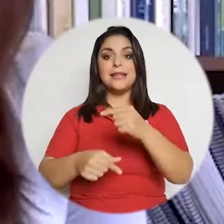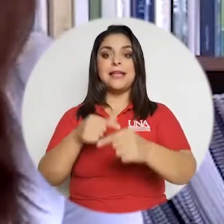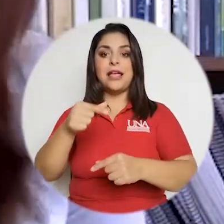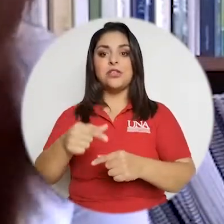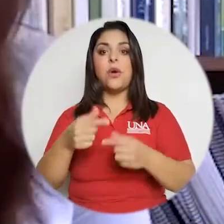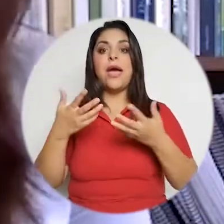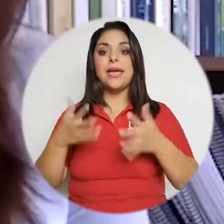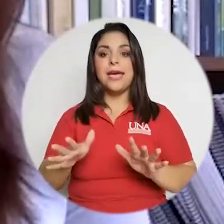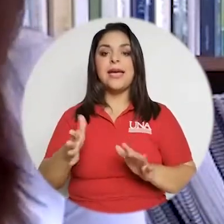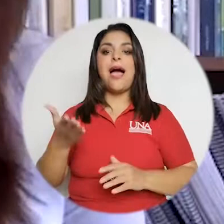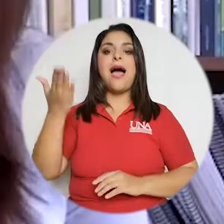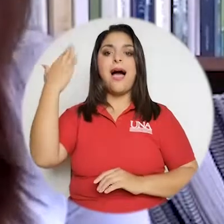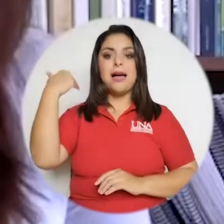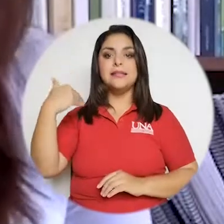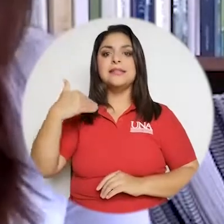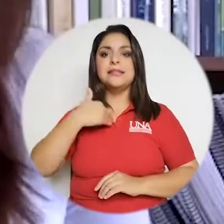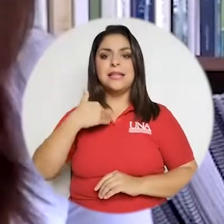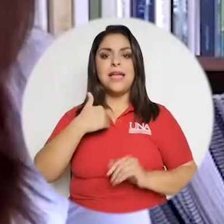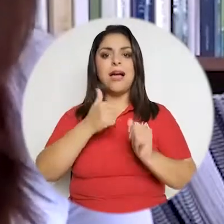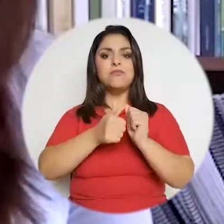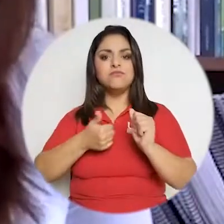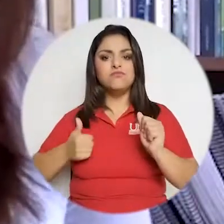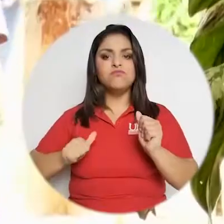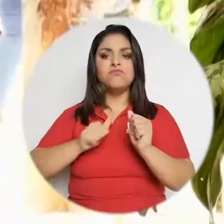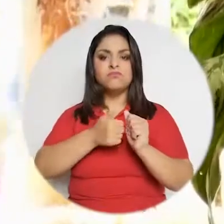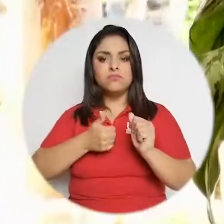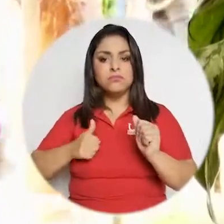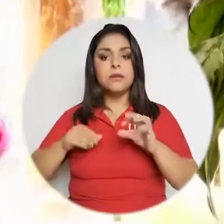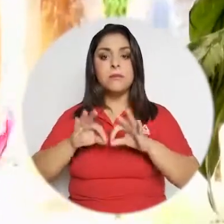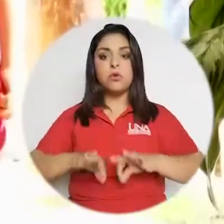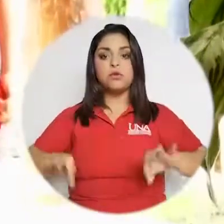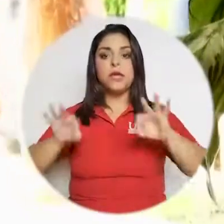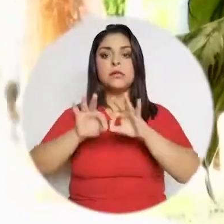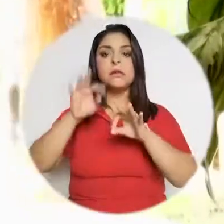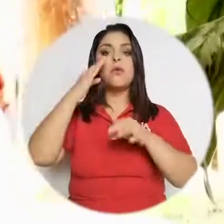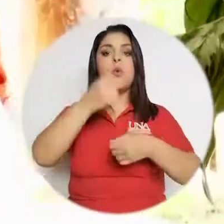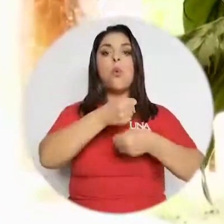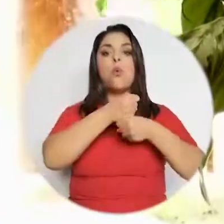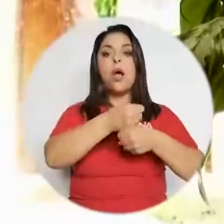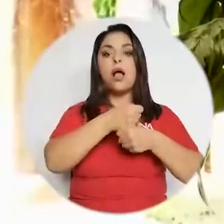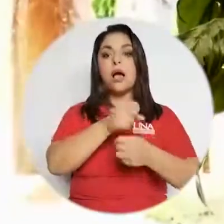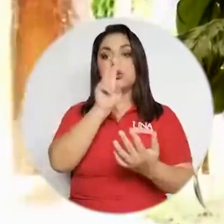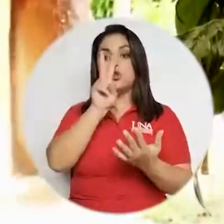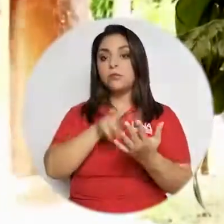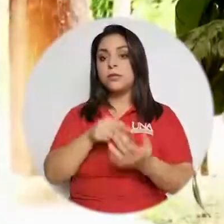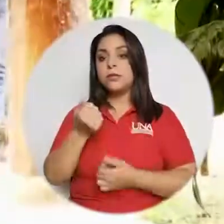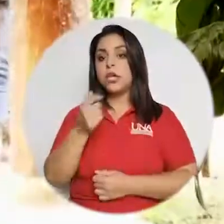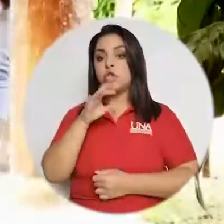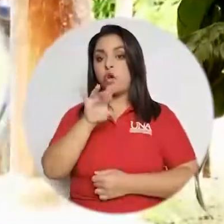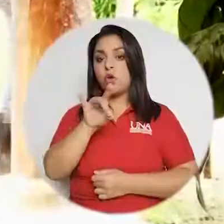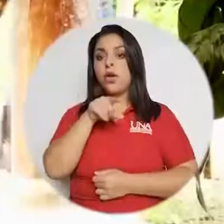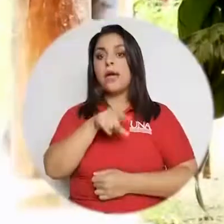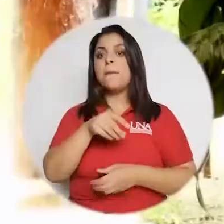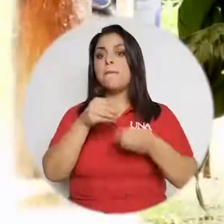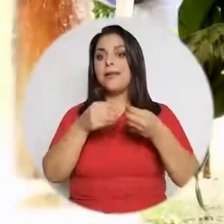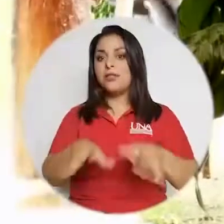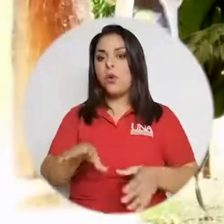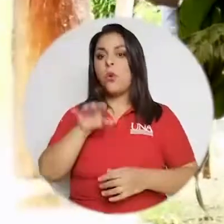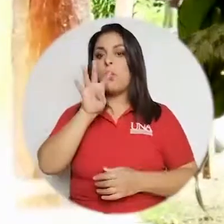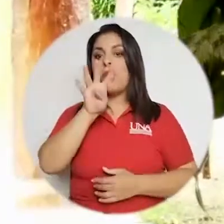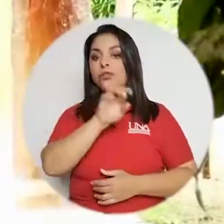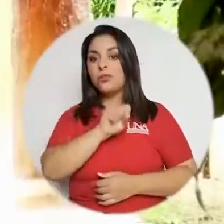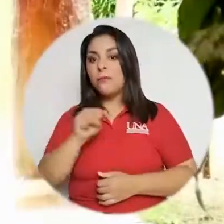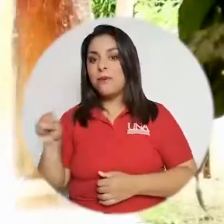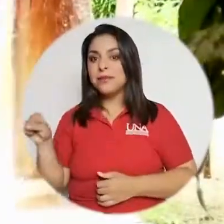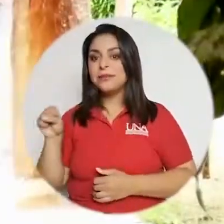esta generación que, además, ya tenía acumulados rezagos importantes de la huelga del 2018, que había tenido una